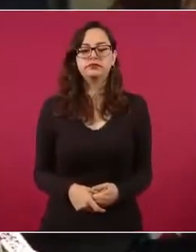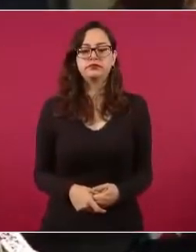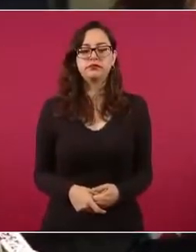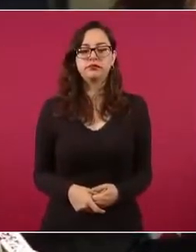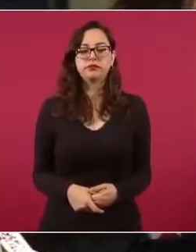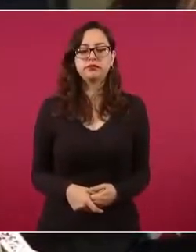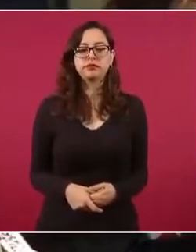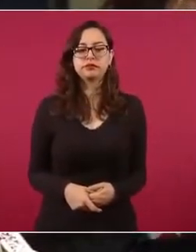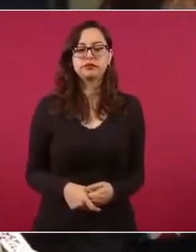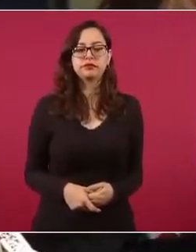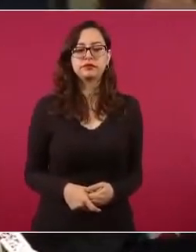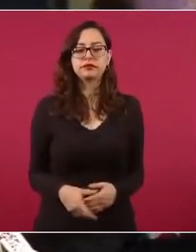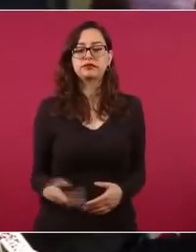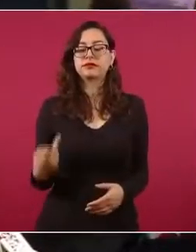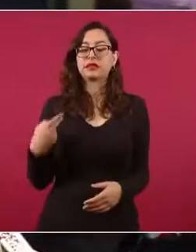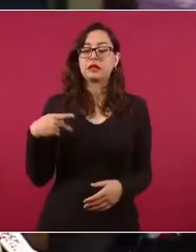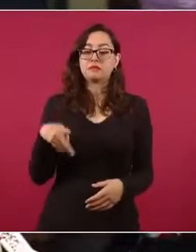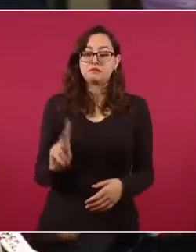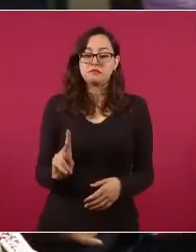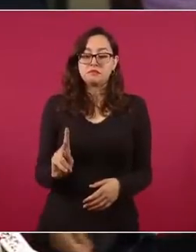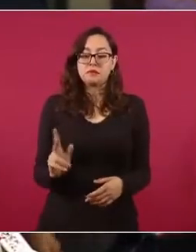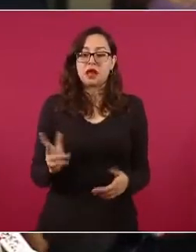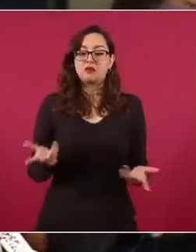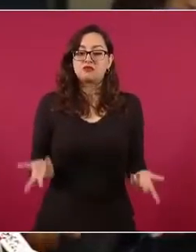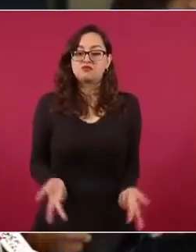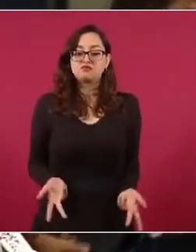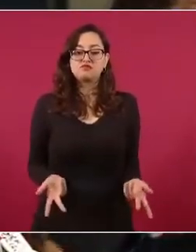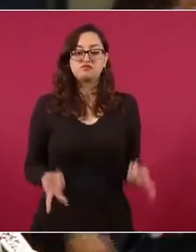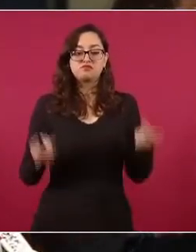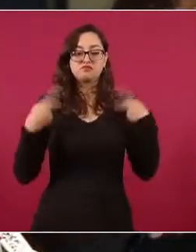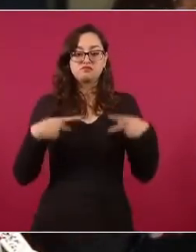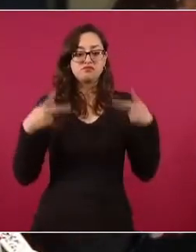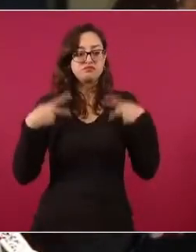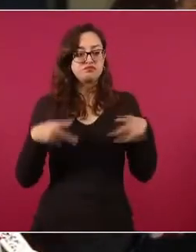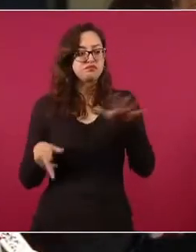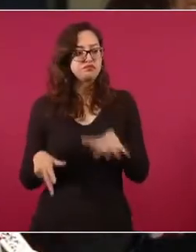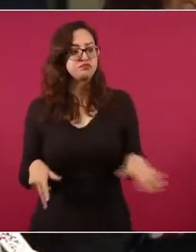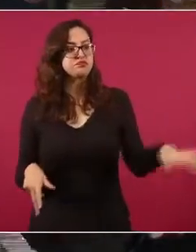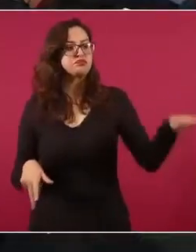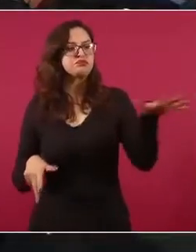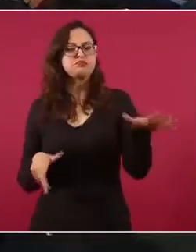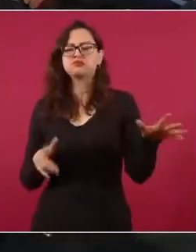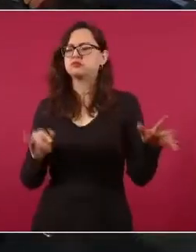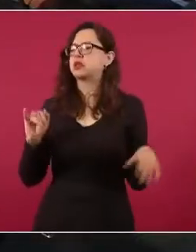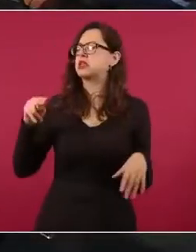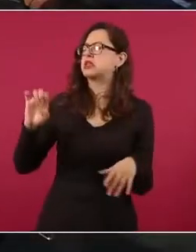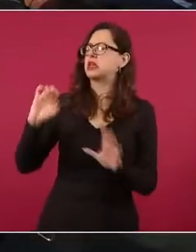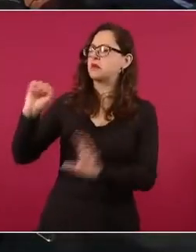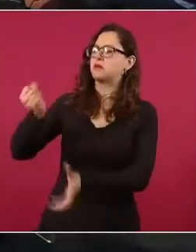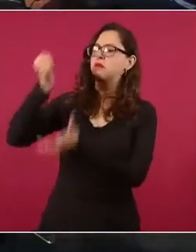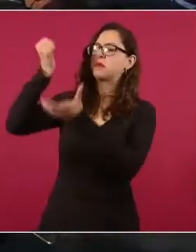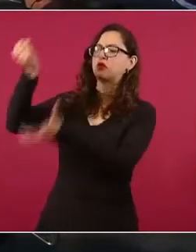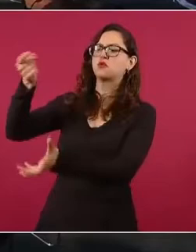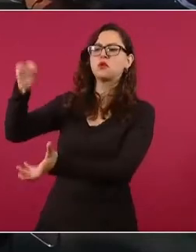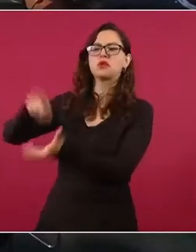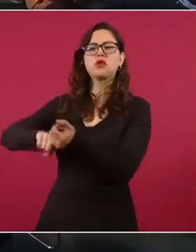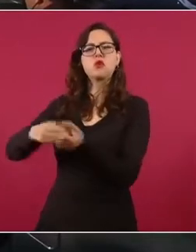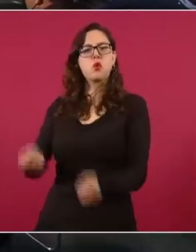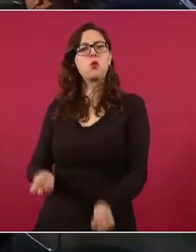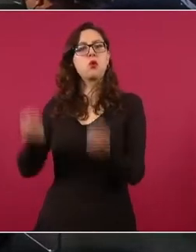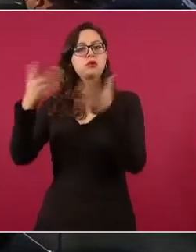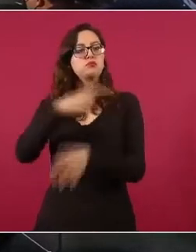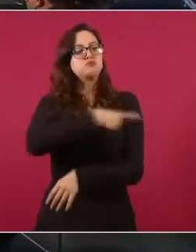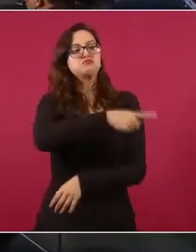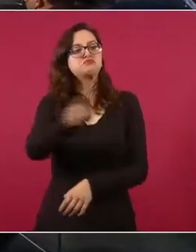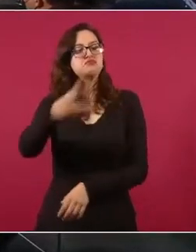Pero, presidente, la gente no sabe cuál es el presupuesto del INE y de los partidos políticos,